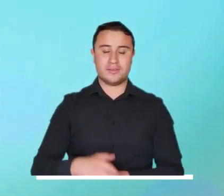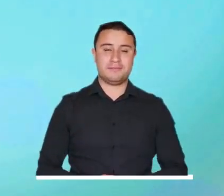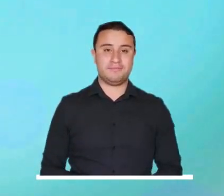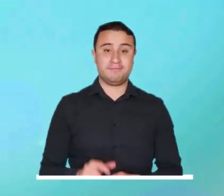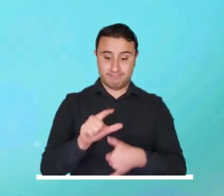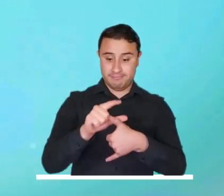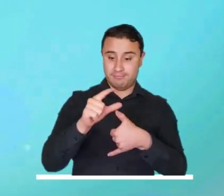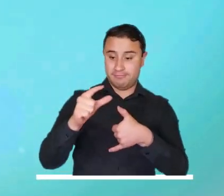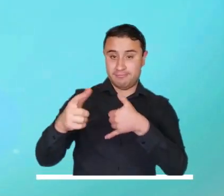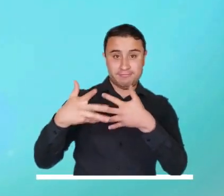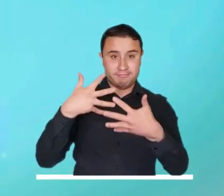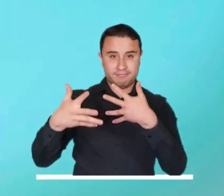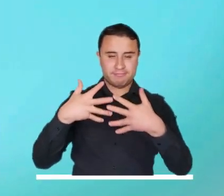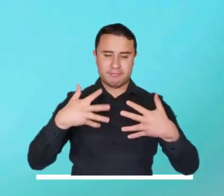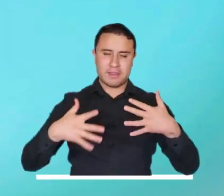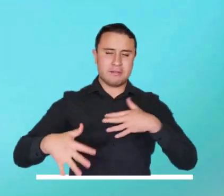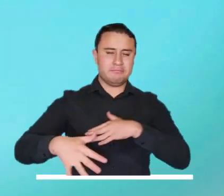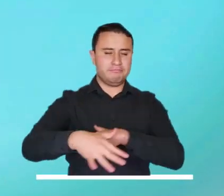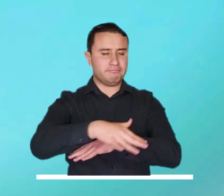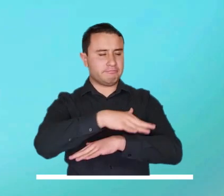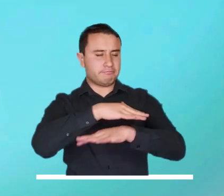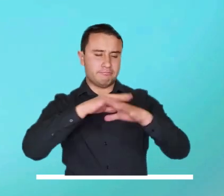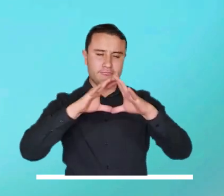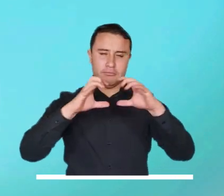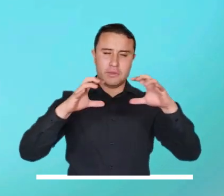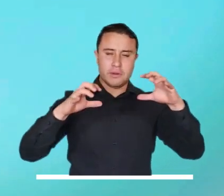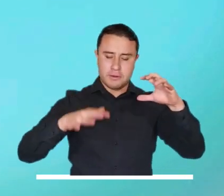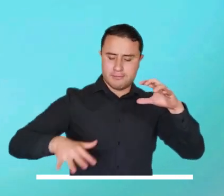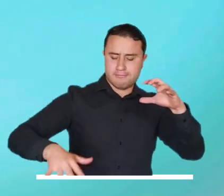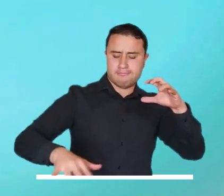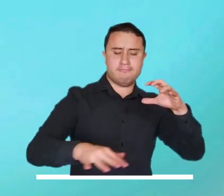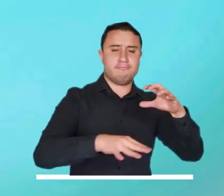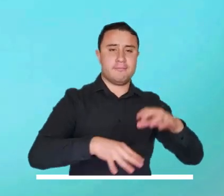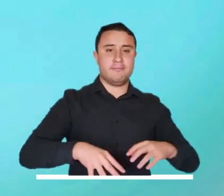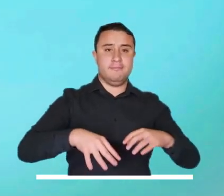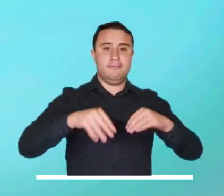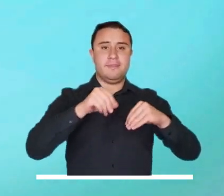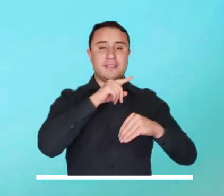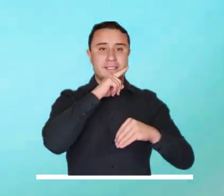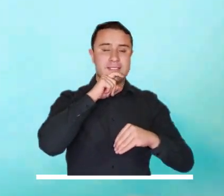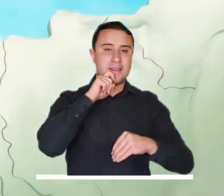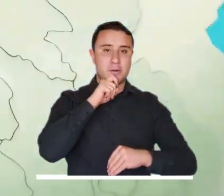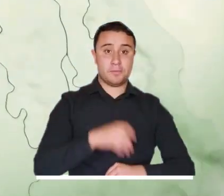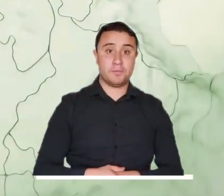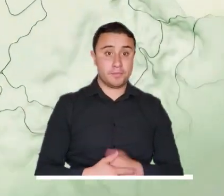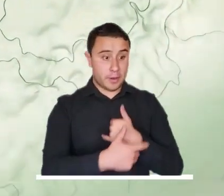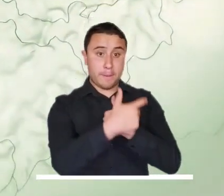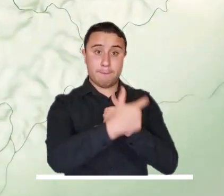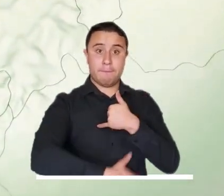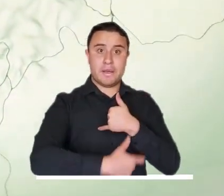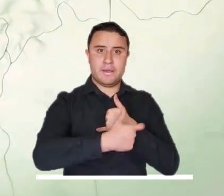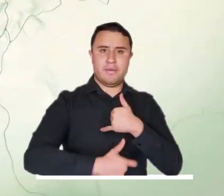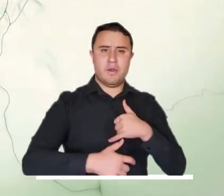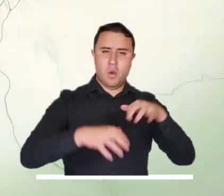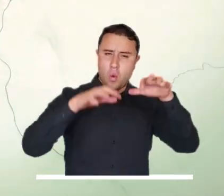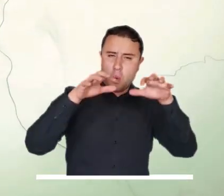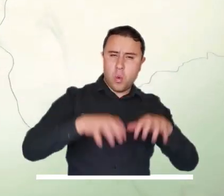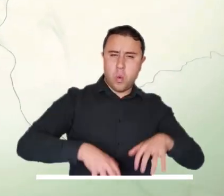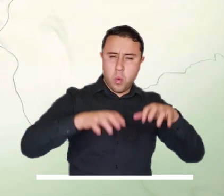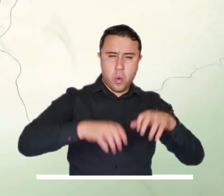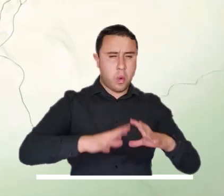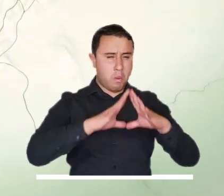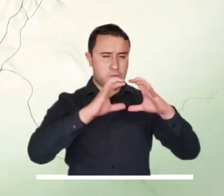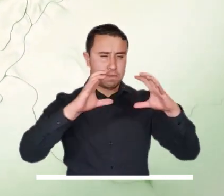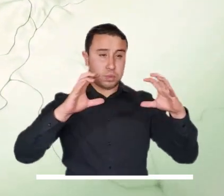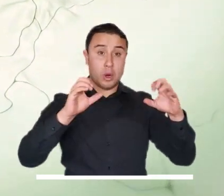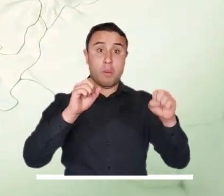En San Andrés y Providencia contarán con tiempo seco y cielo ligeramente nublado. En el Pacífico, bastante nubosidad